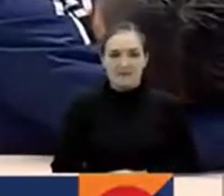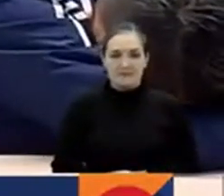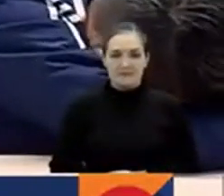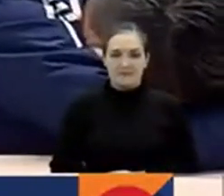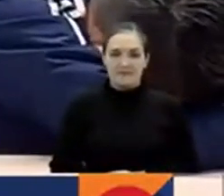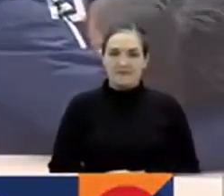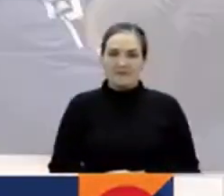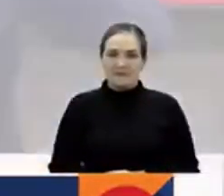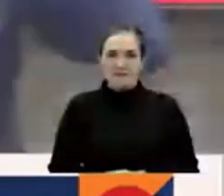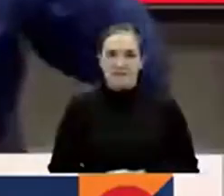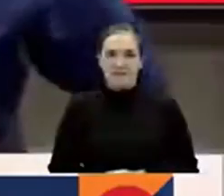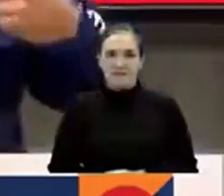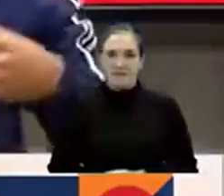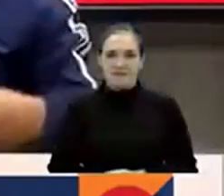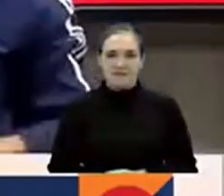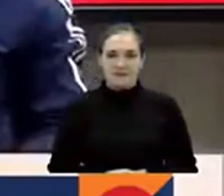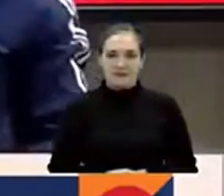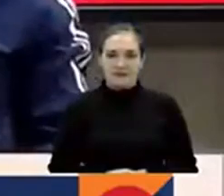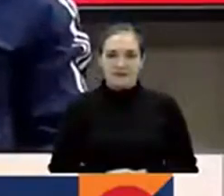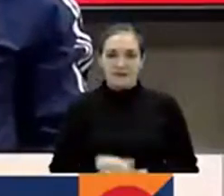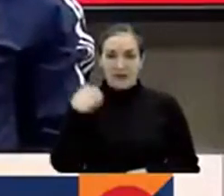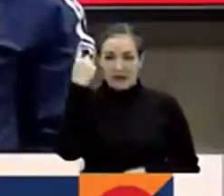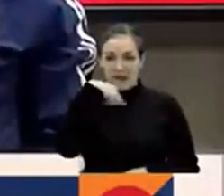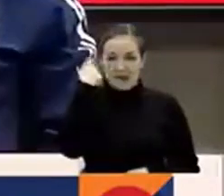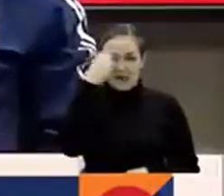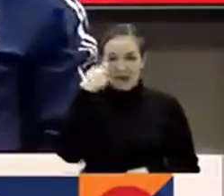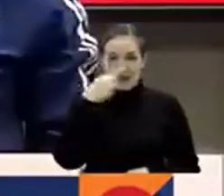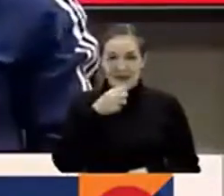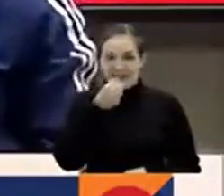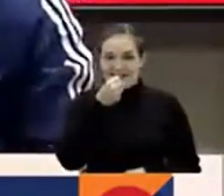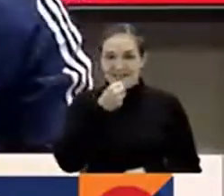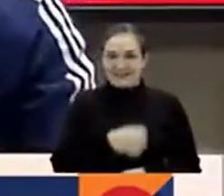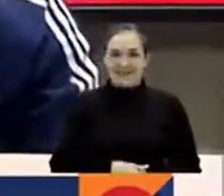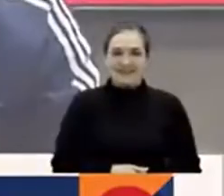hoy era un partido donde... Hace muecas con sus amigos periodistas.